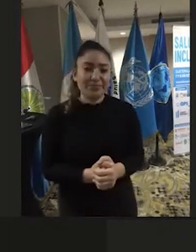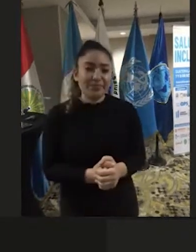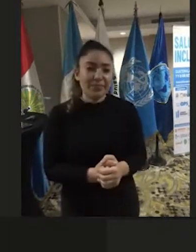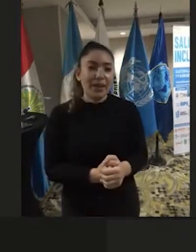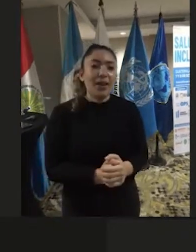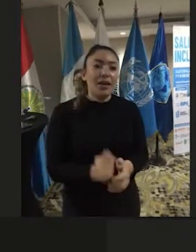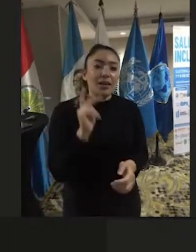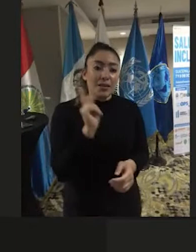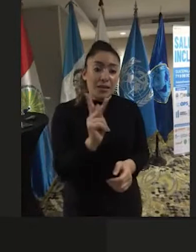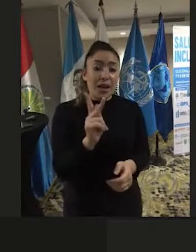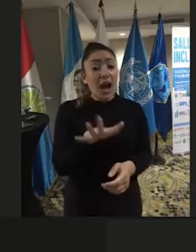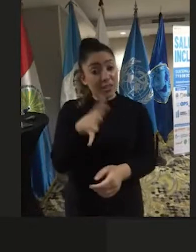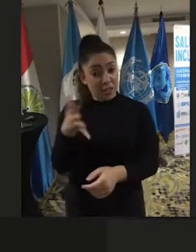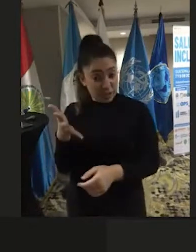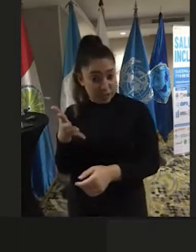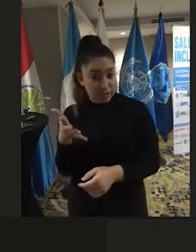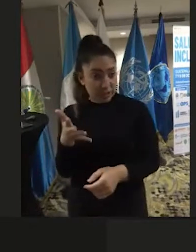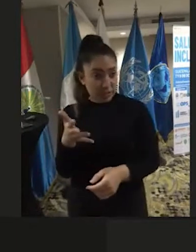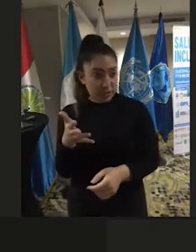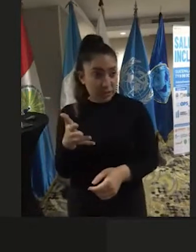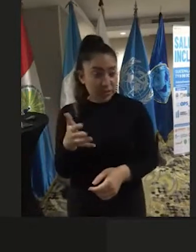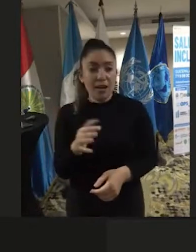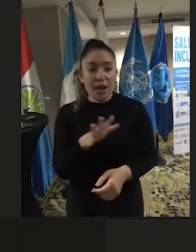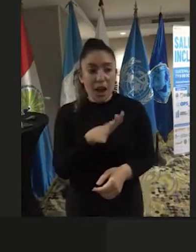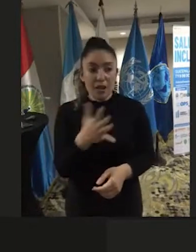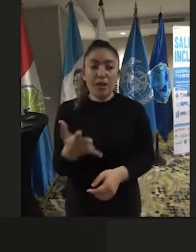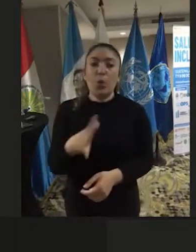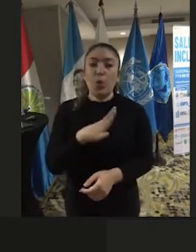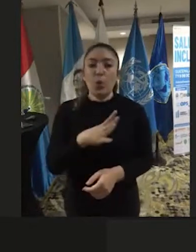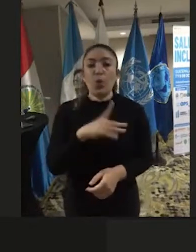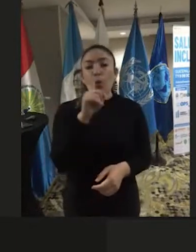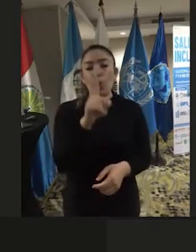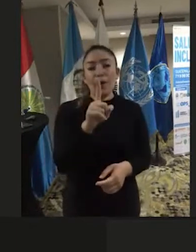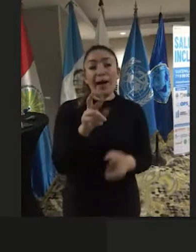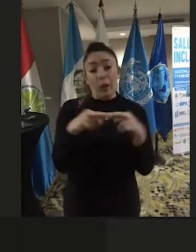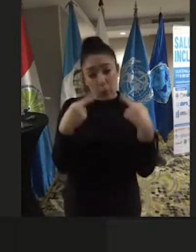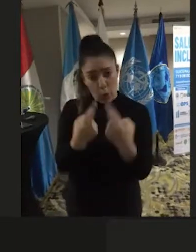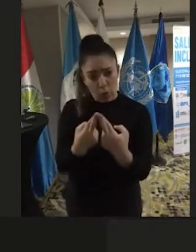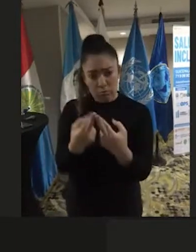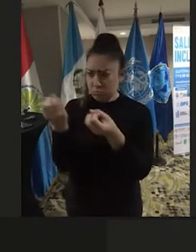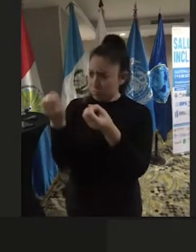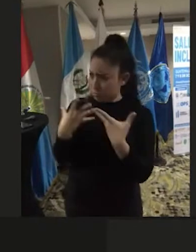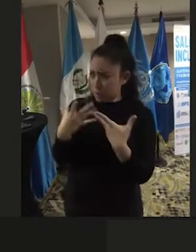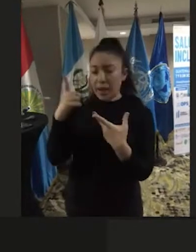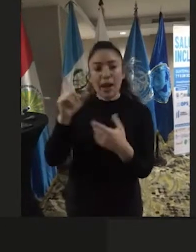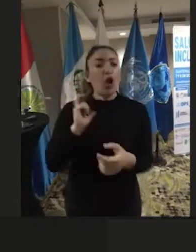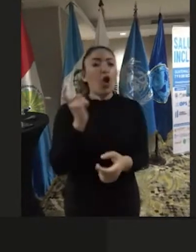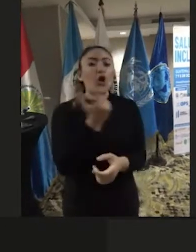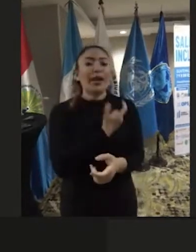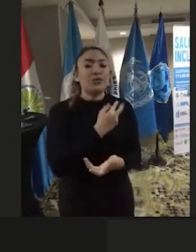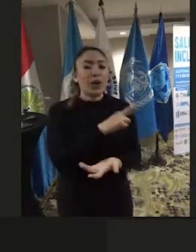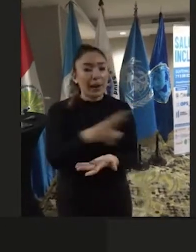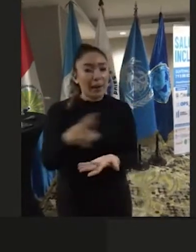Y ayer hubo una reunión, se nos informó en el Congreso de la República